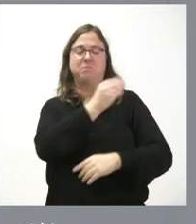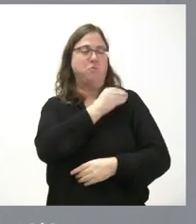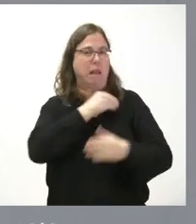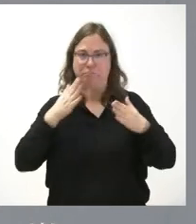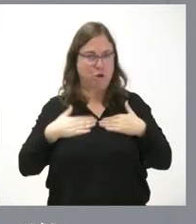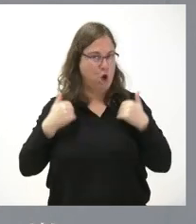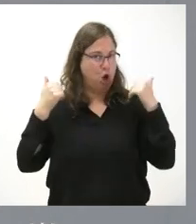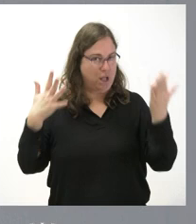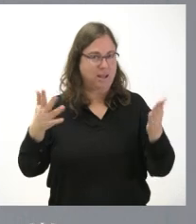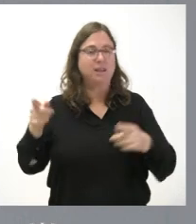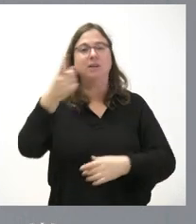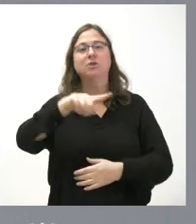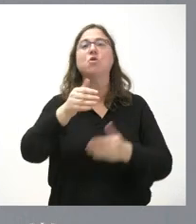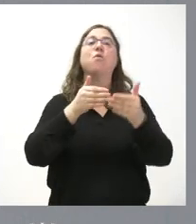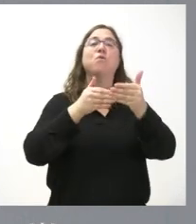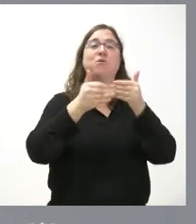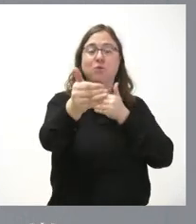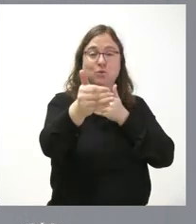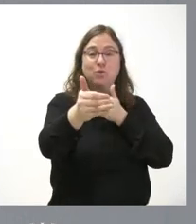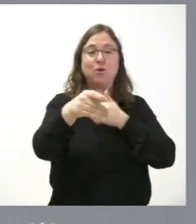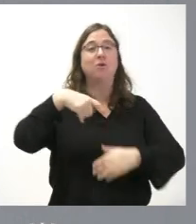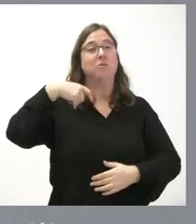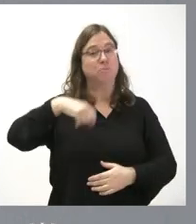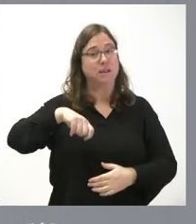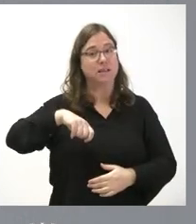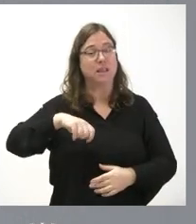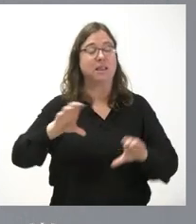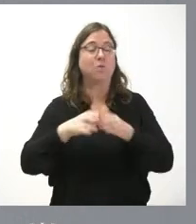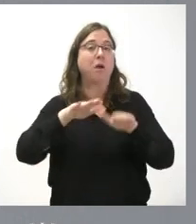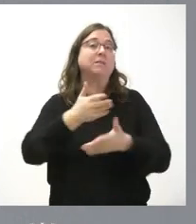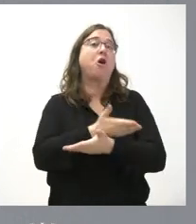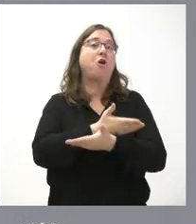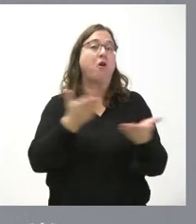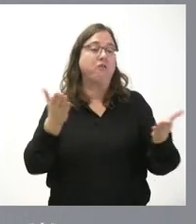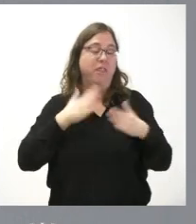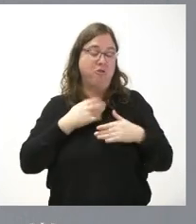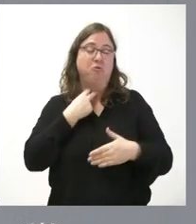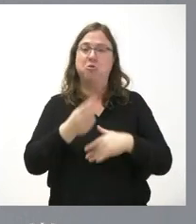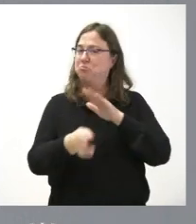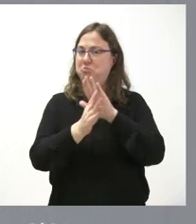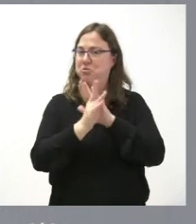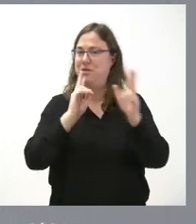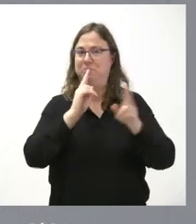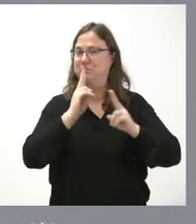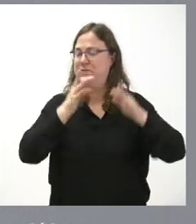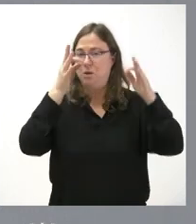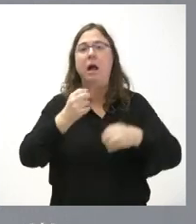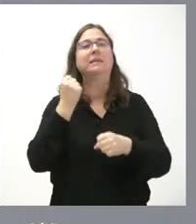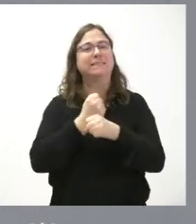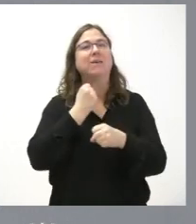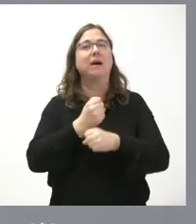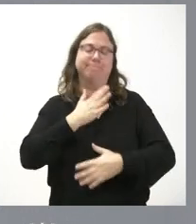y así será en el futuro mientras el presidente de la junta pues tenga en mí la confianza para poder desarrollar esta tarea que también es una tarea